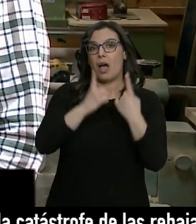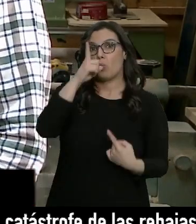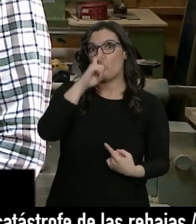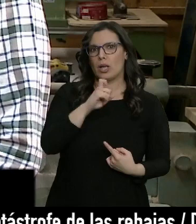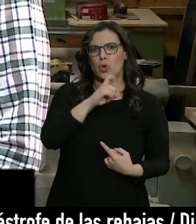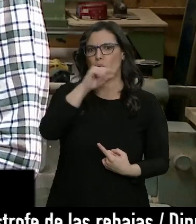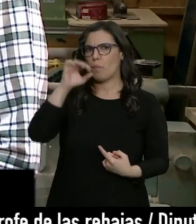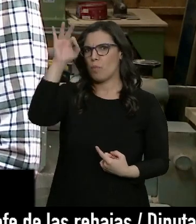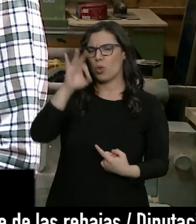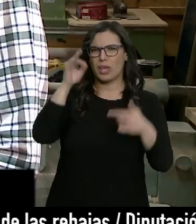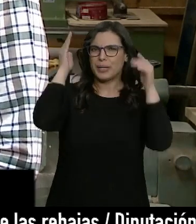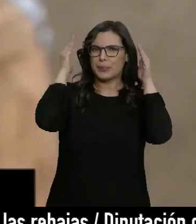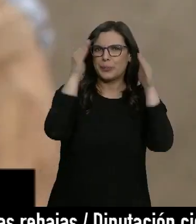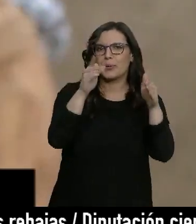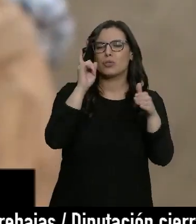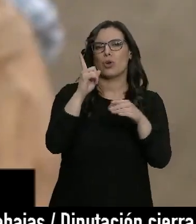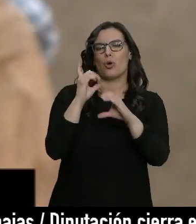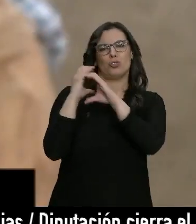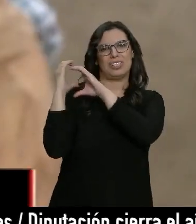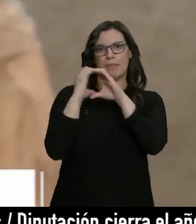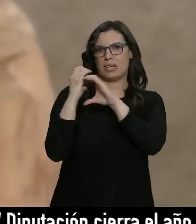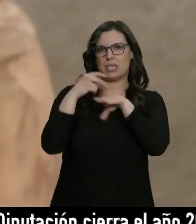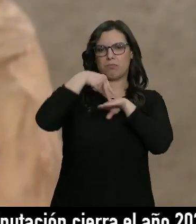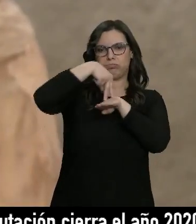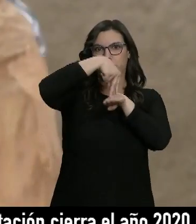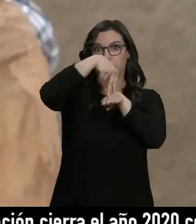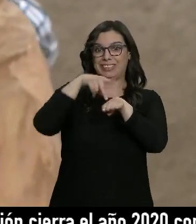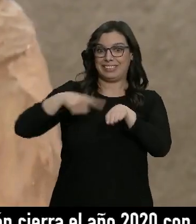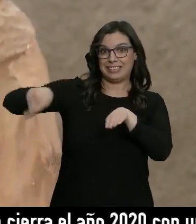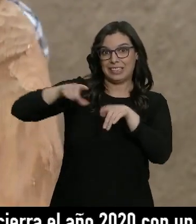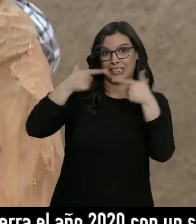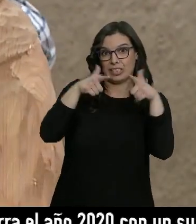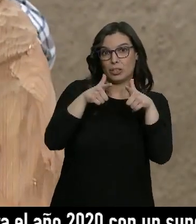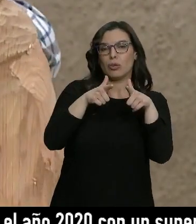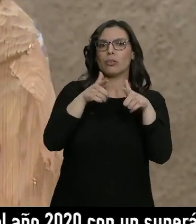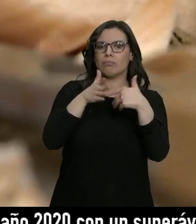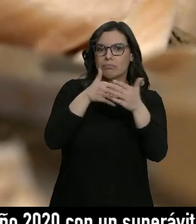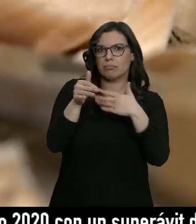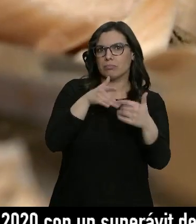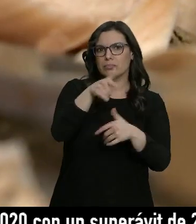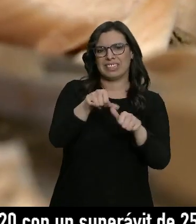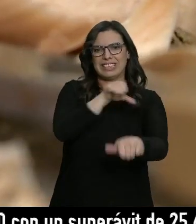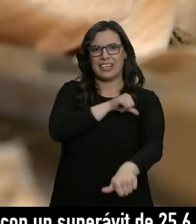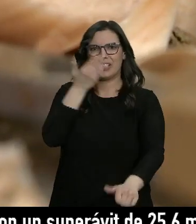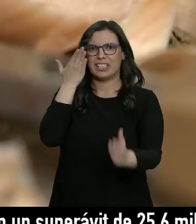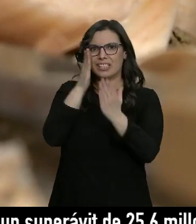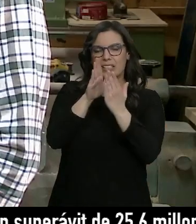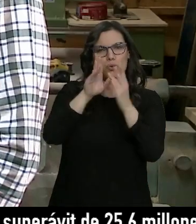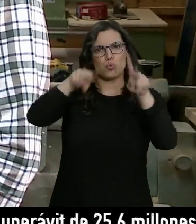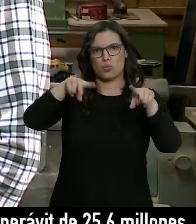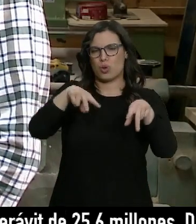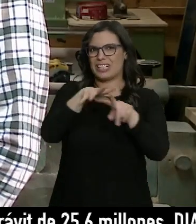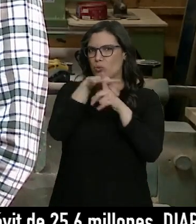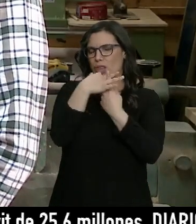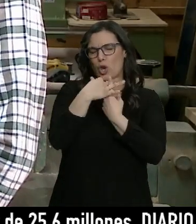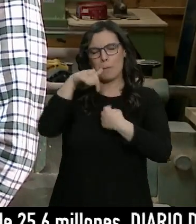dedicado exclusivamente a la Semana Santa. El sector de la imaginería nunca se había enfrentado a una situación como la de este año. Va